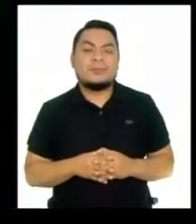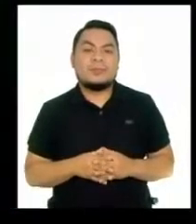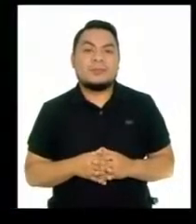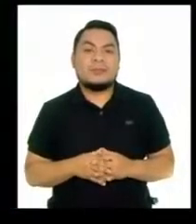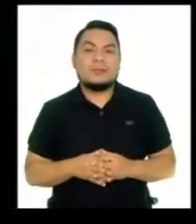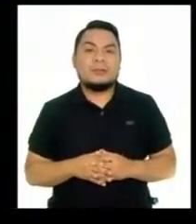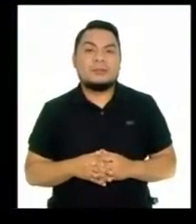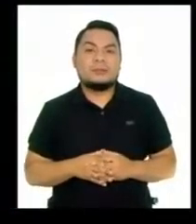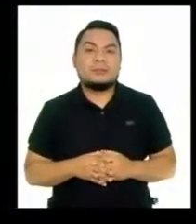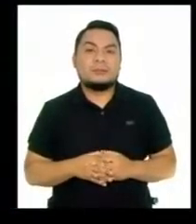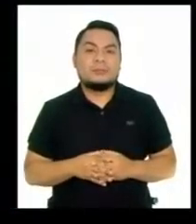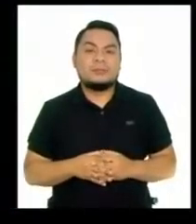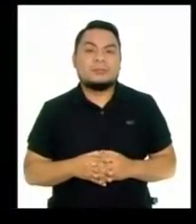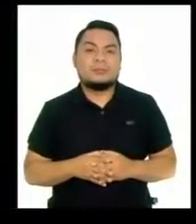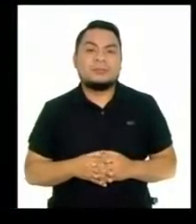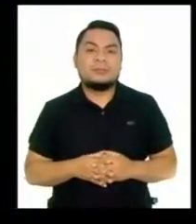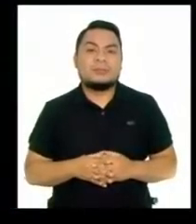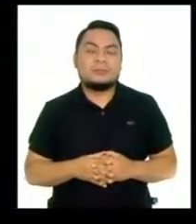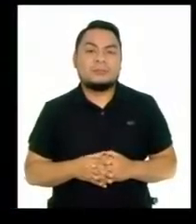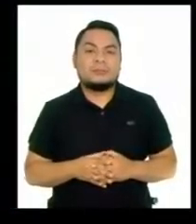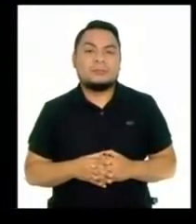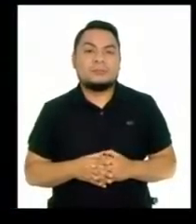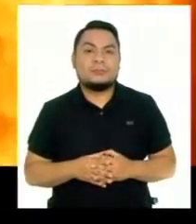Chau Dimeacak ¿Qué Cho Troll H Notre En En